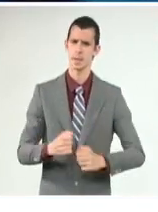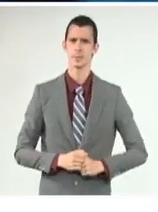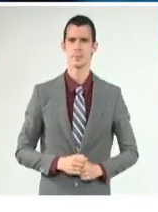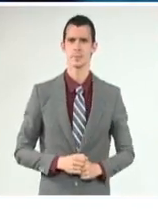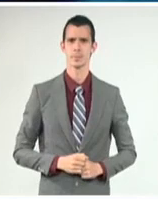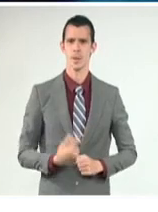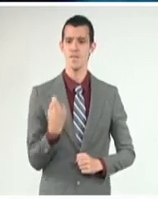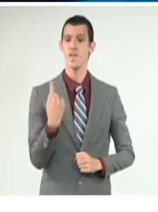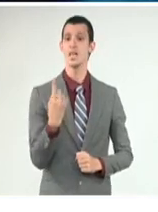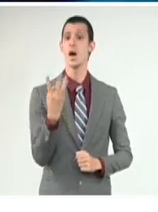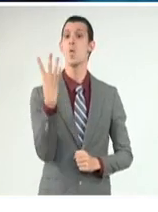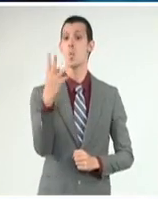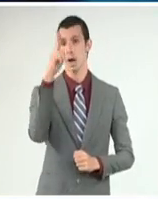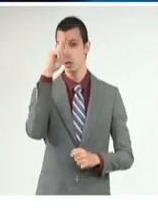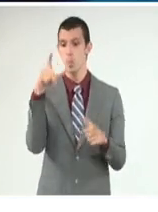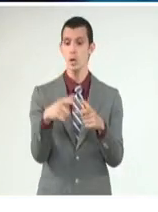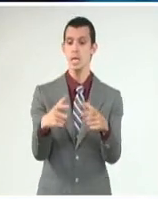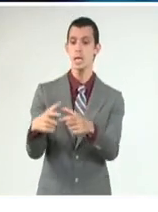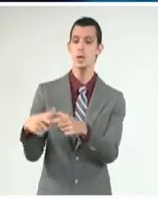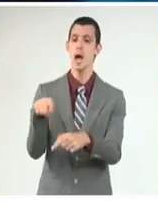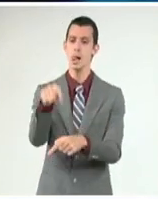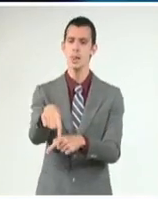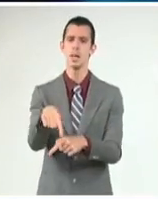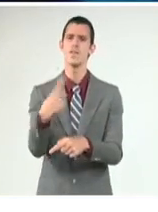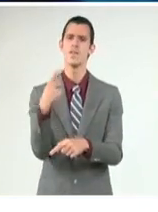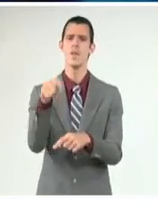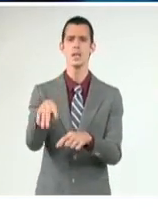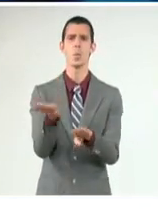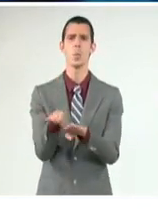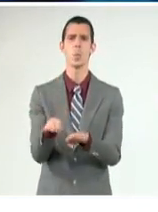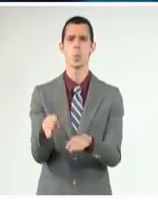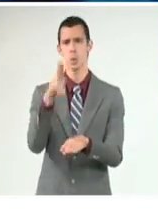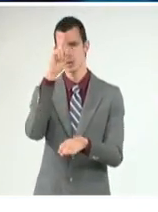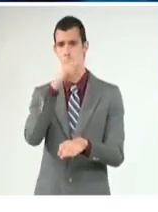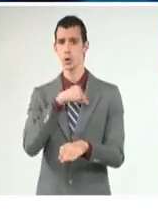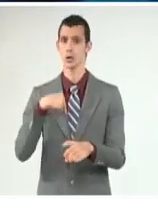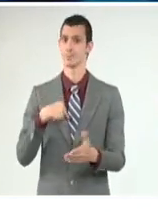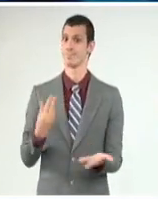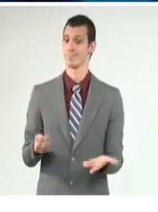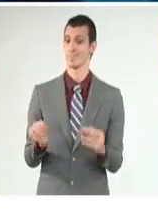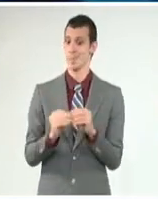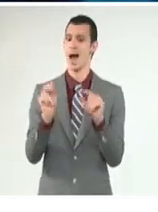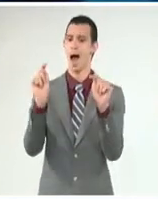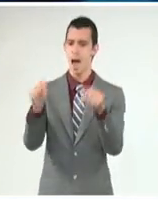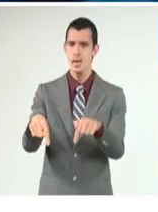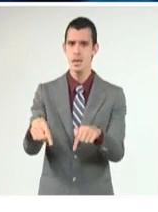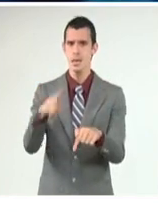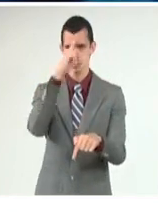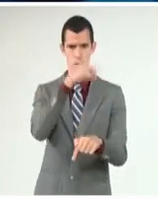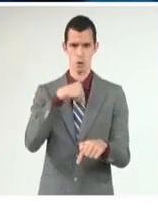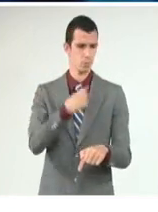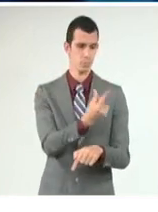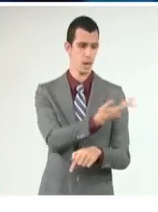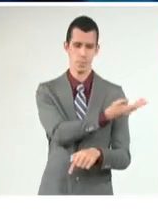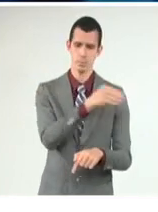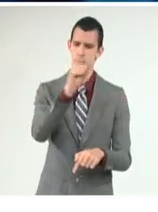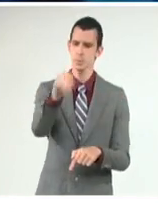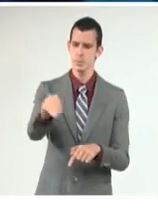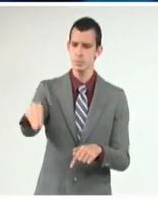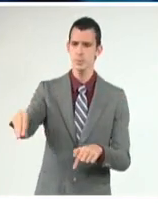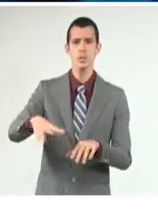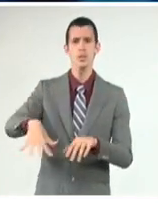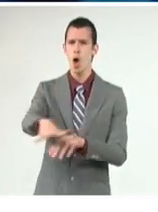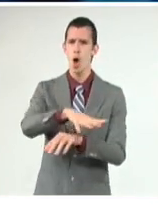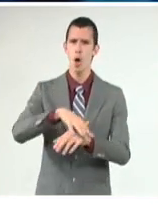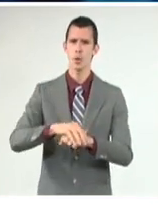completar en el día de hoy, cuando hagamos el chequeo ahora aquí, debe tener todos los consultorios cubiertos, unidos al trabajo que se ha